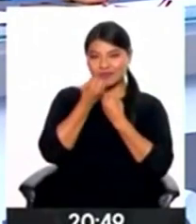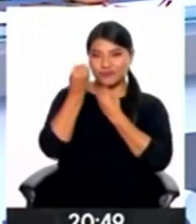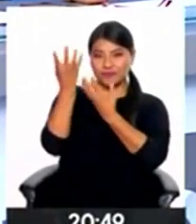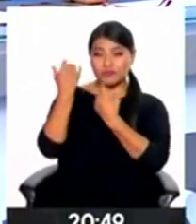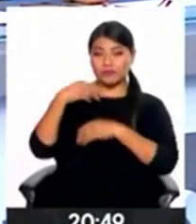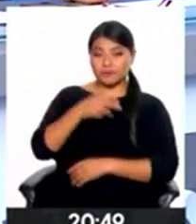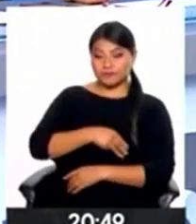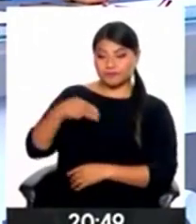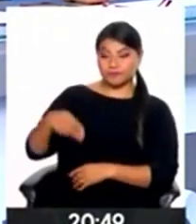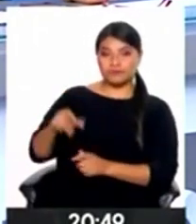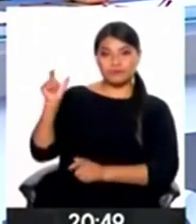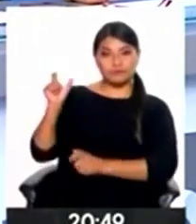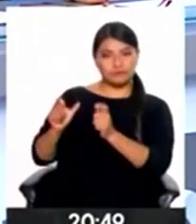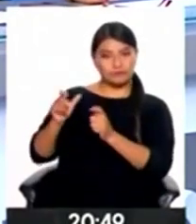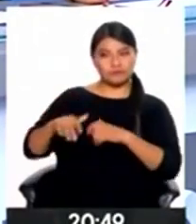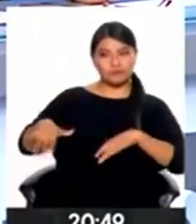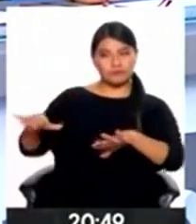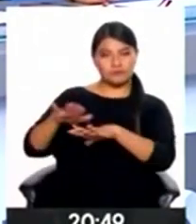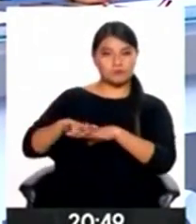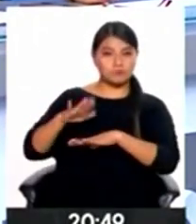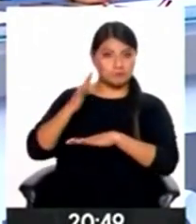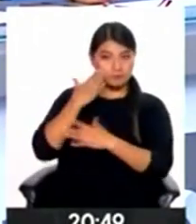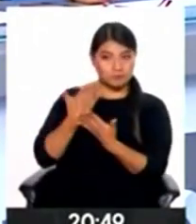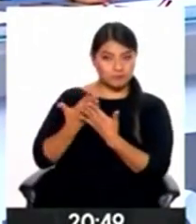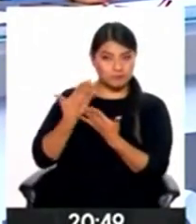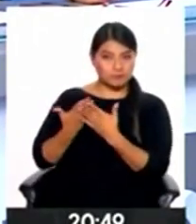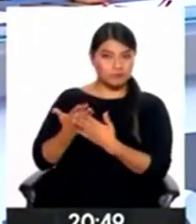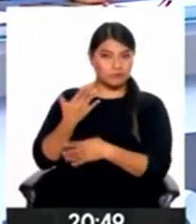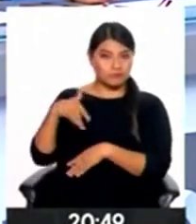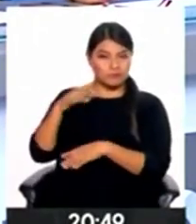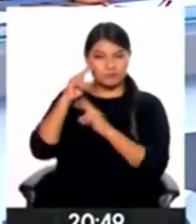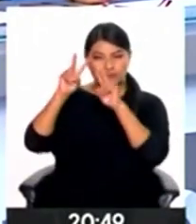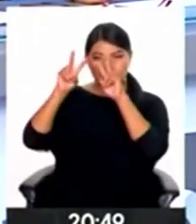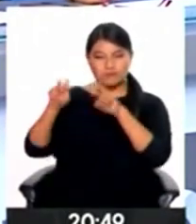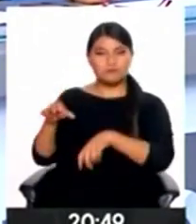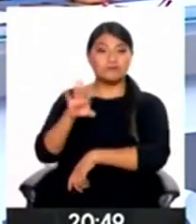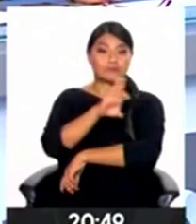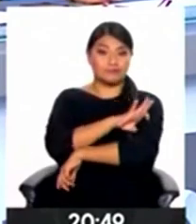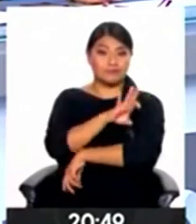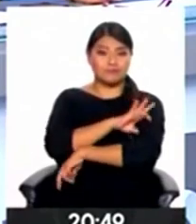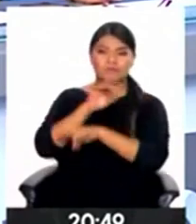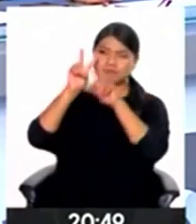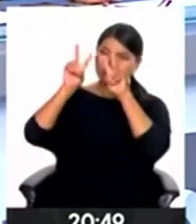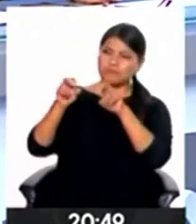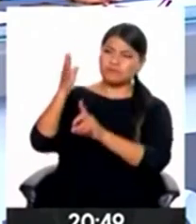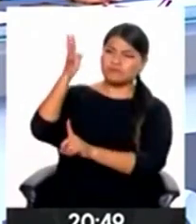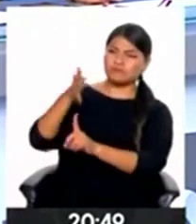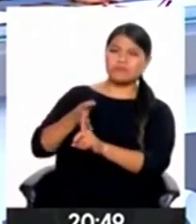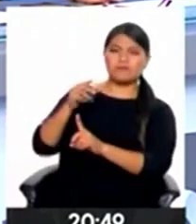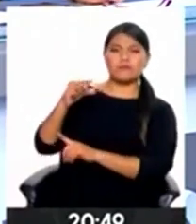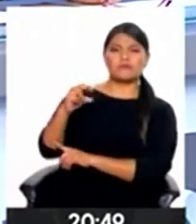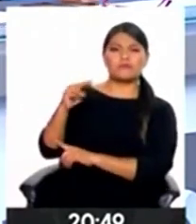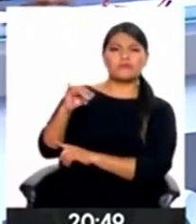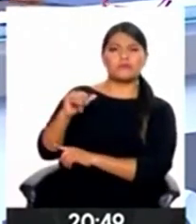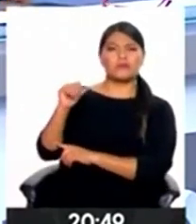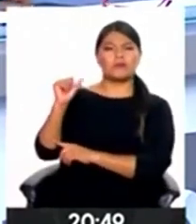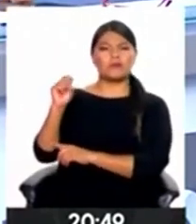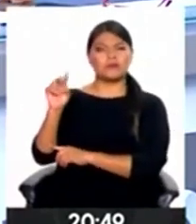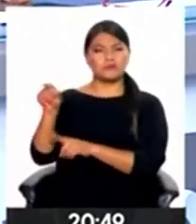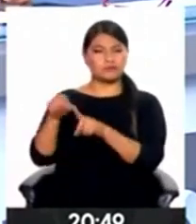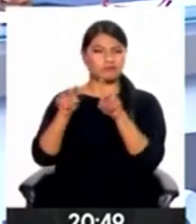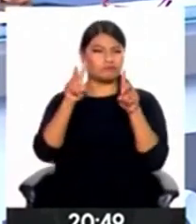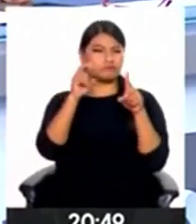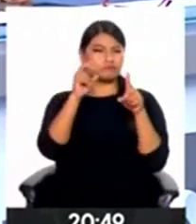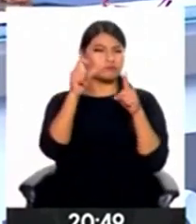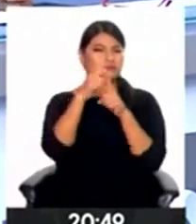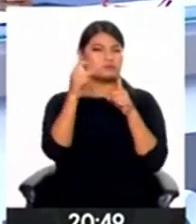El Ministerio Público indaba si este conocido personaje de televisión, Gino Acereto, incurrió en frases de índole racista